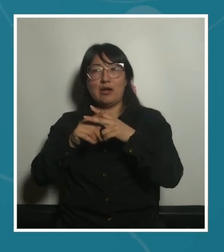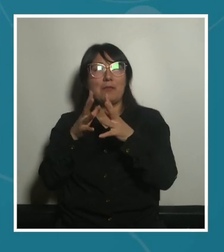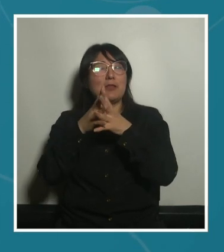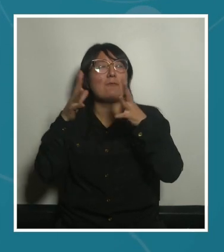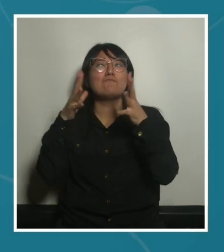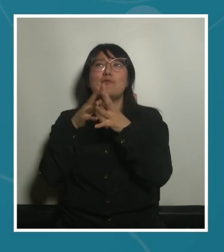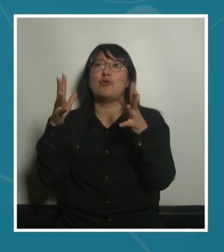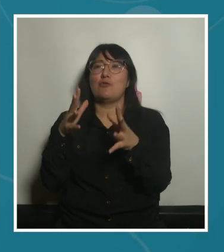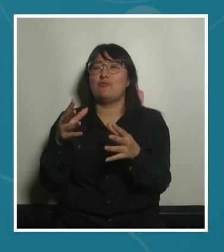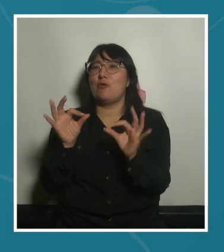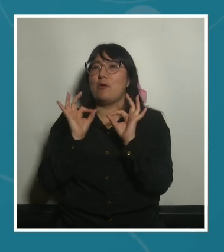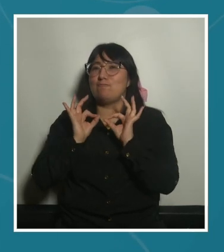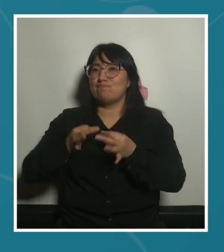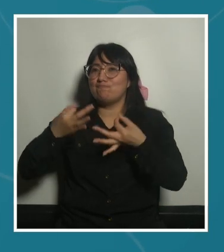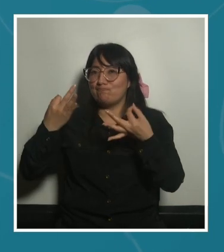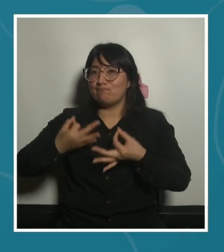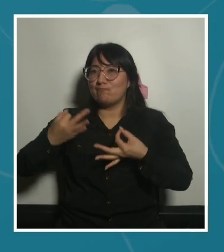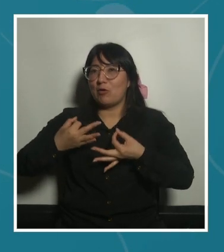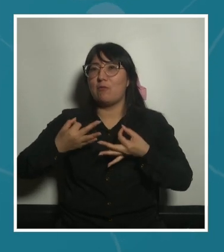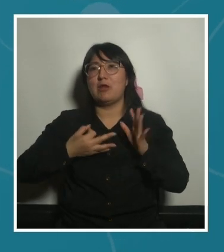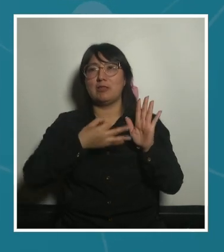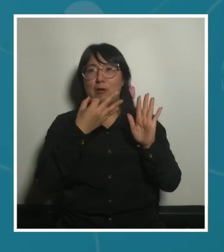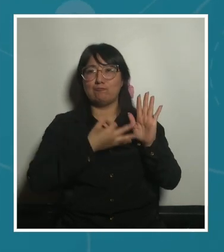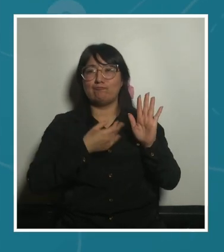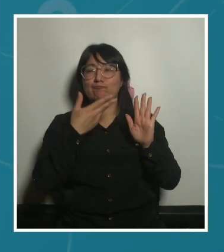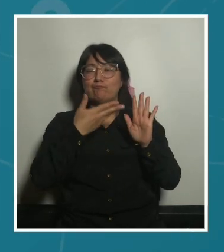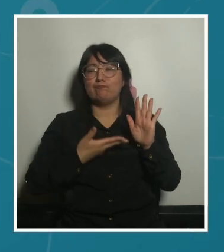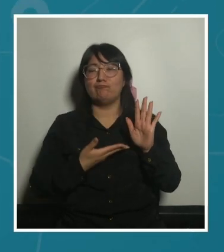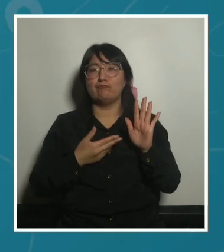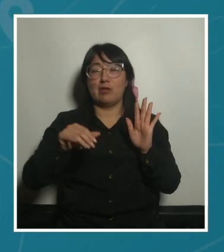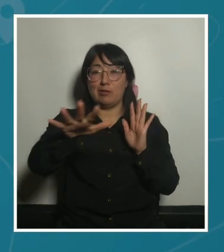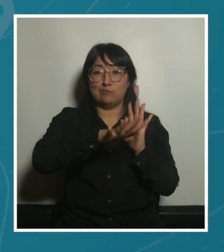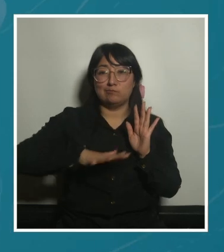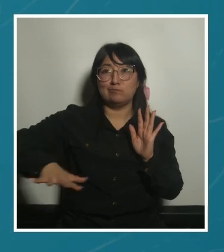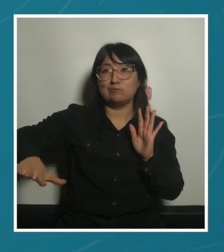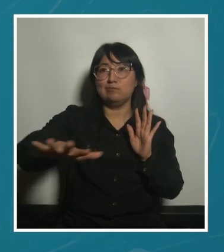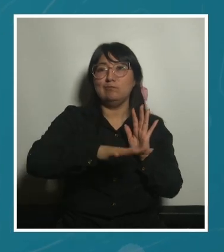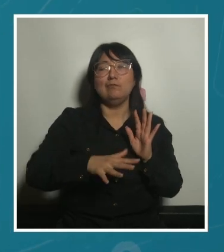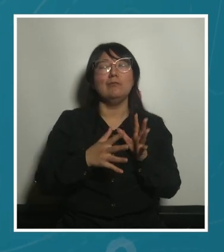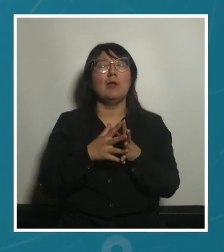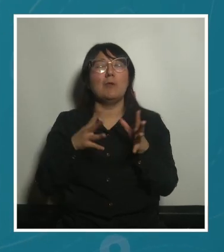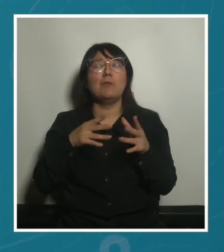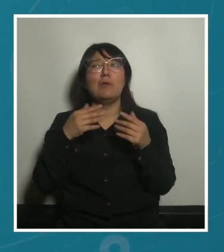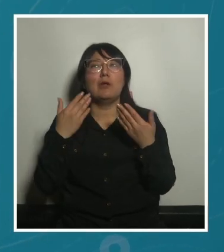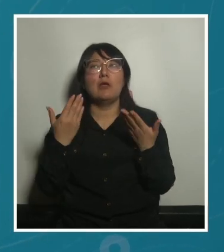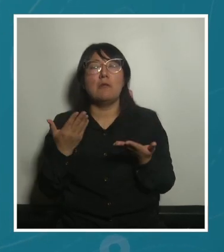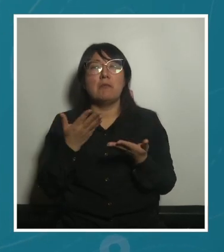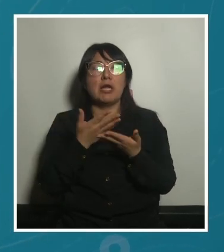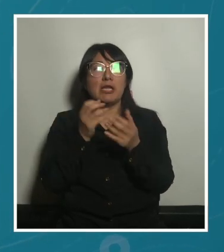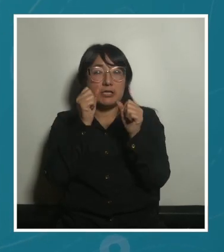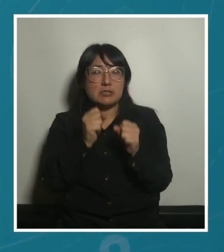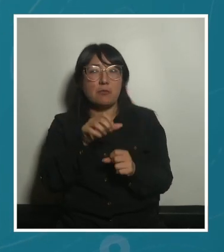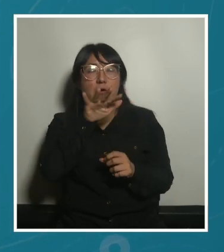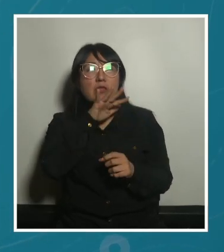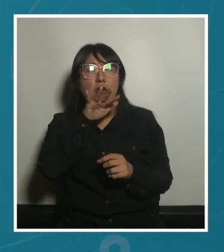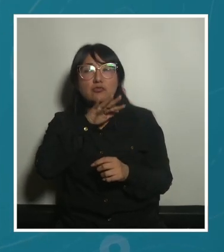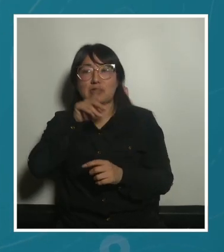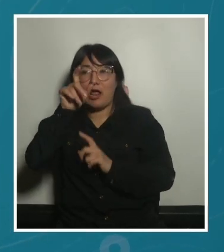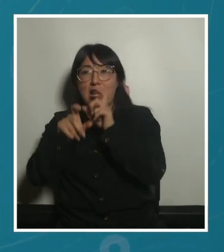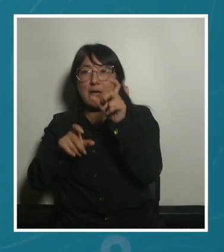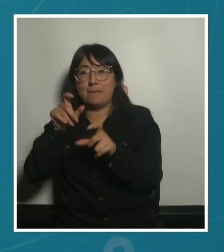muy muy muy muy concreta muy de estándares urbanísticos y muy para que lo puedan utilizar el personal